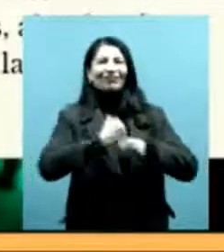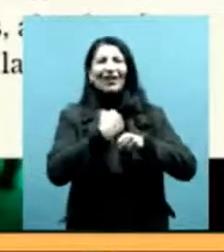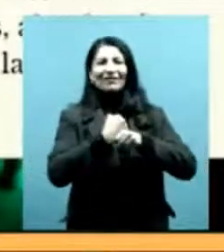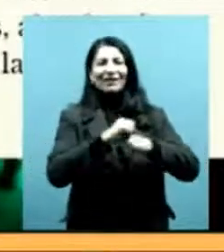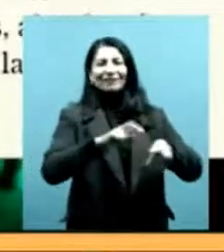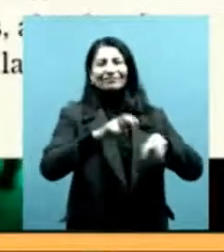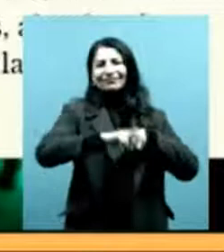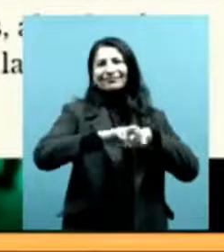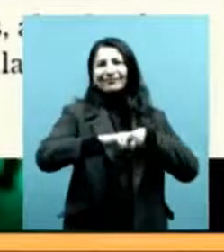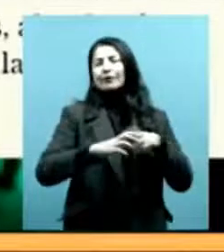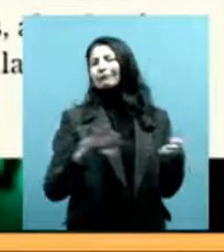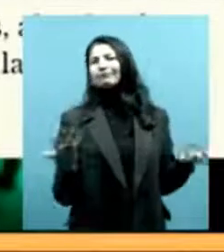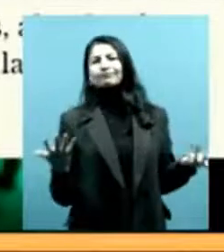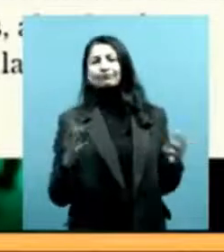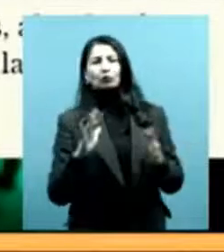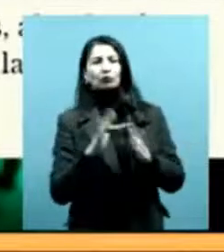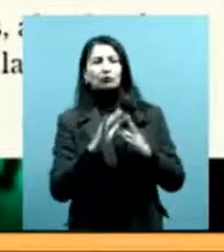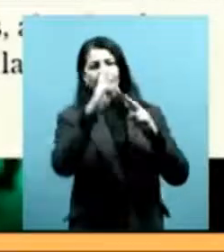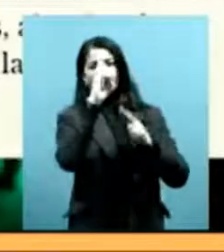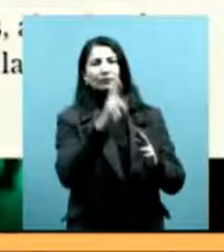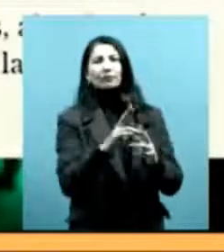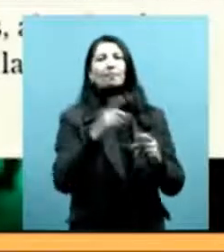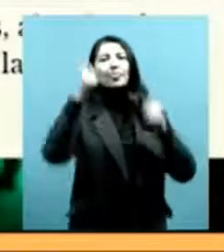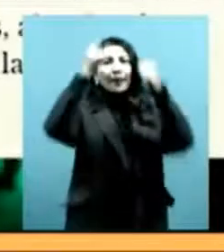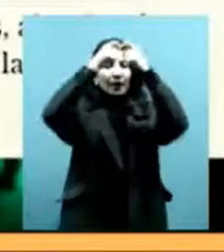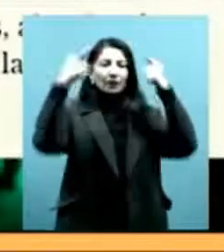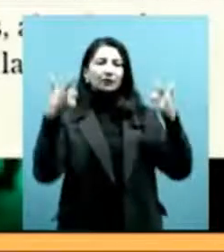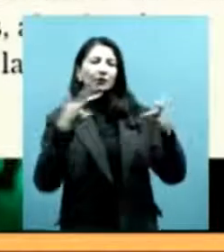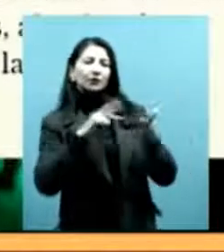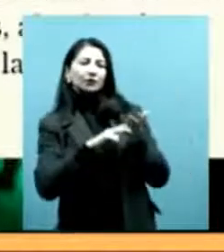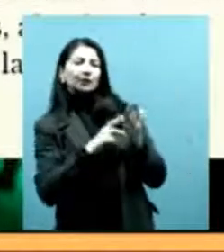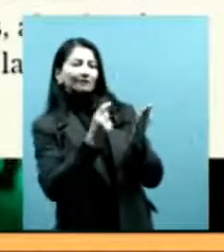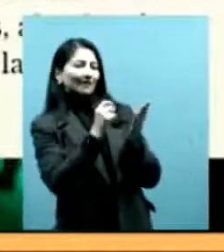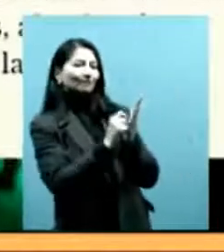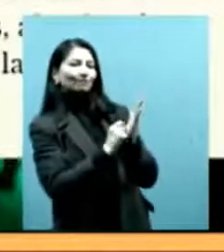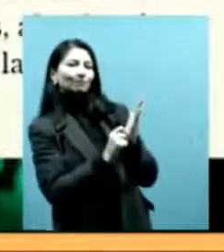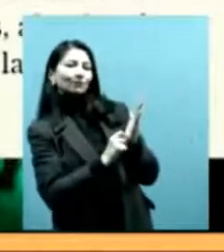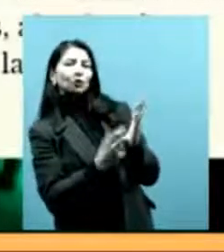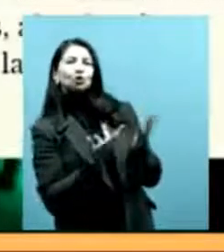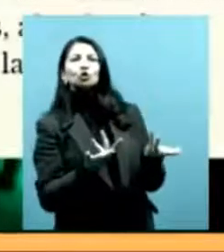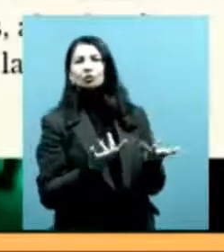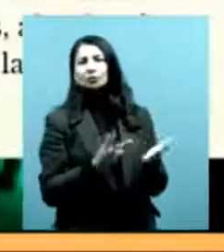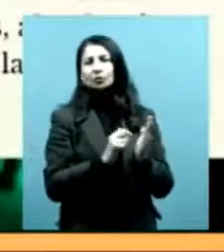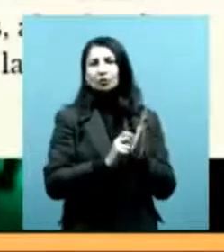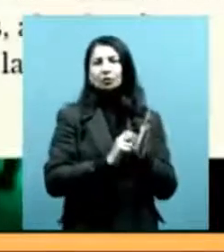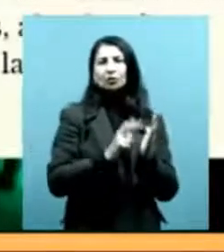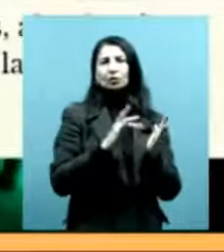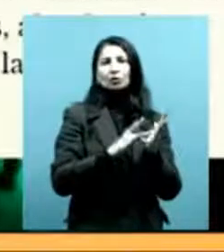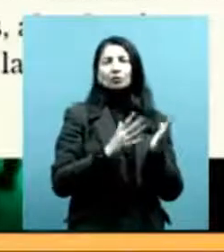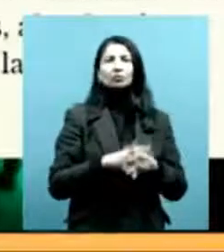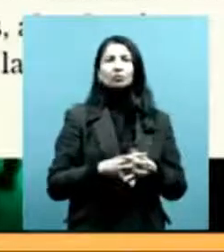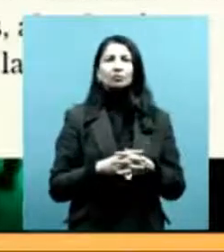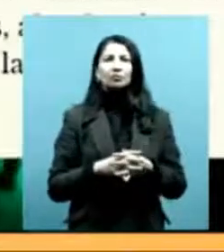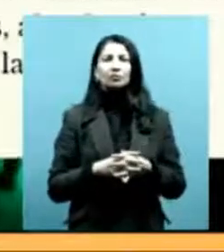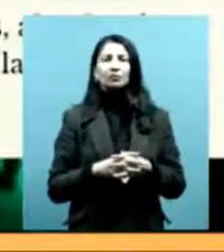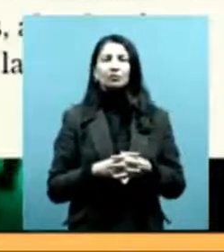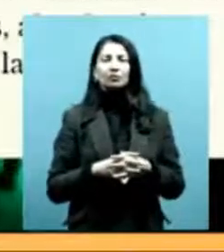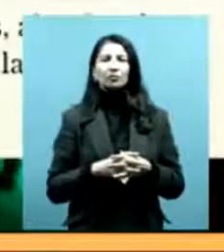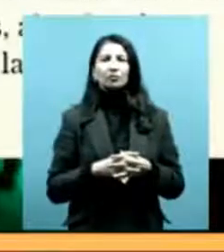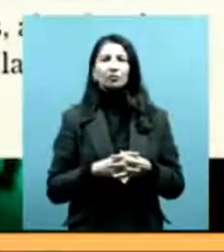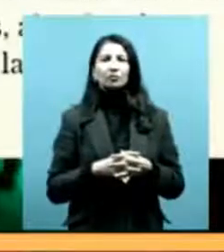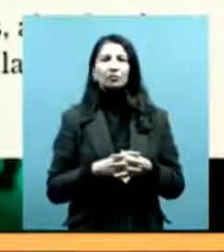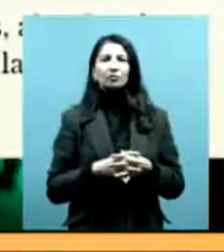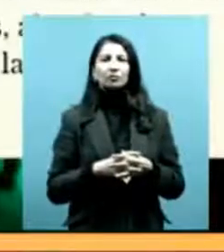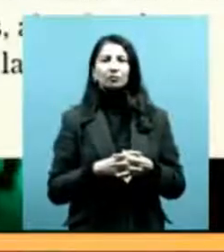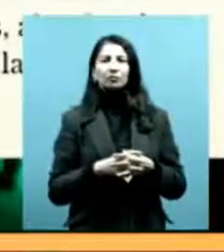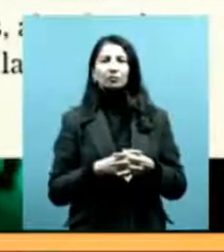Entonces, lo que está confesando acá el Estado es que está haciendo una selección de gente, ¿no? A unas, las está arrinconando y fíjense que estamos hablando de